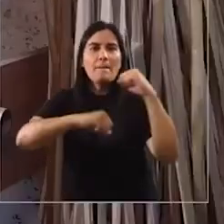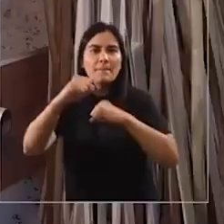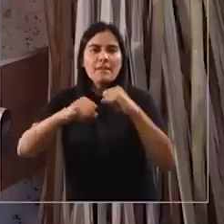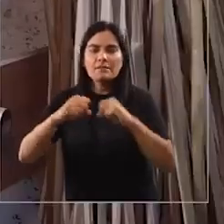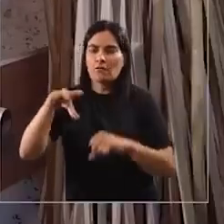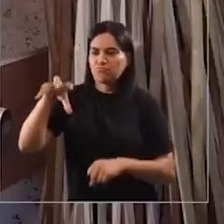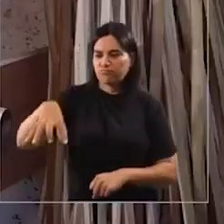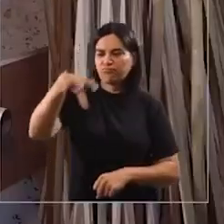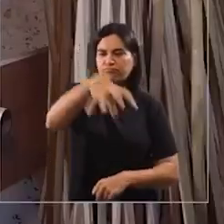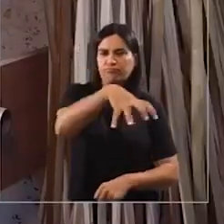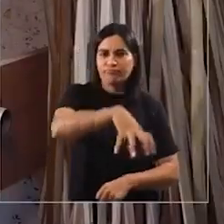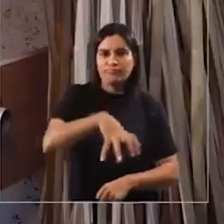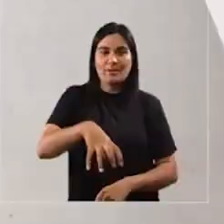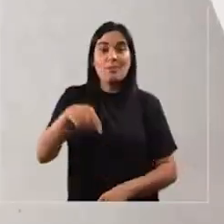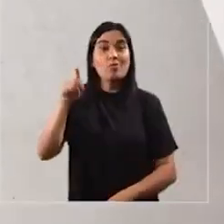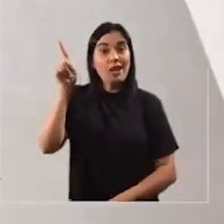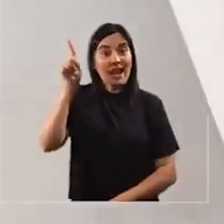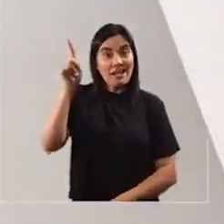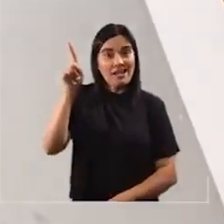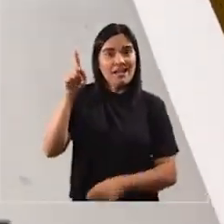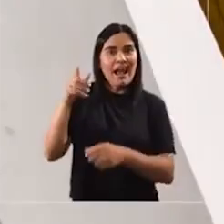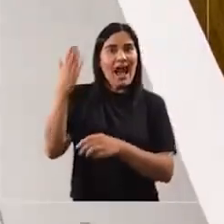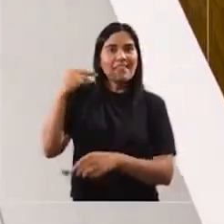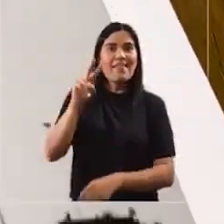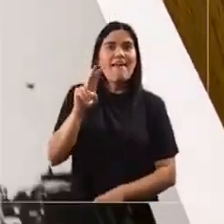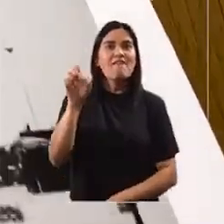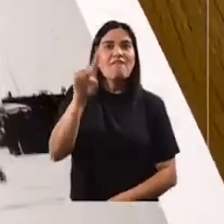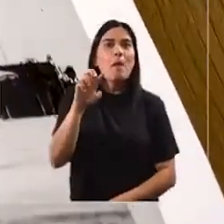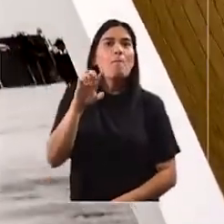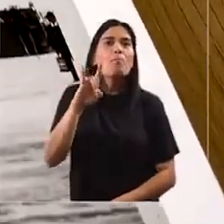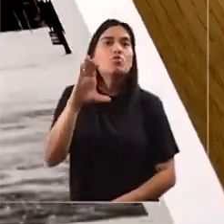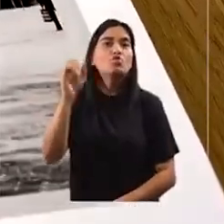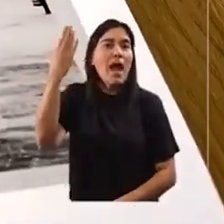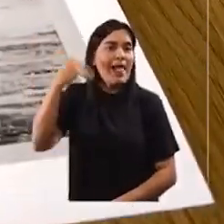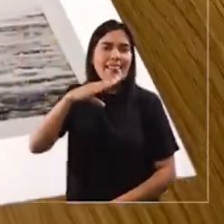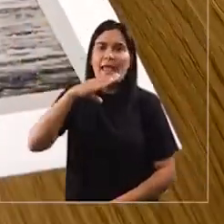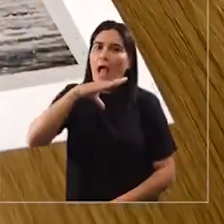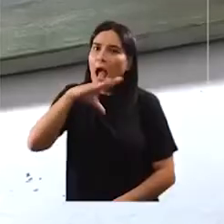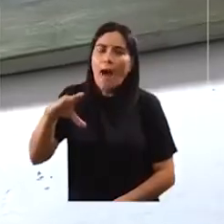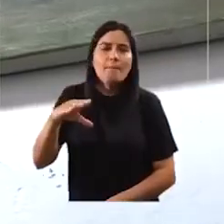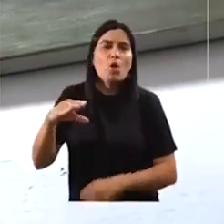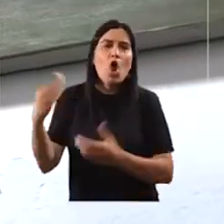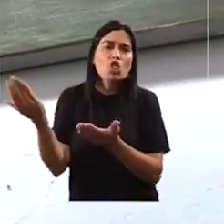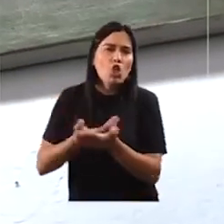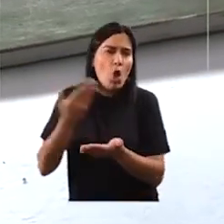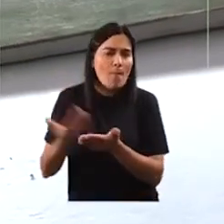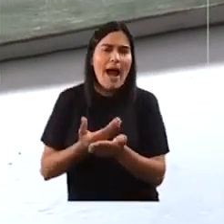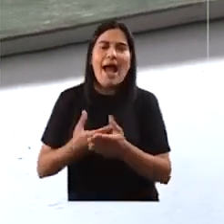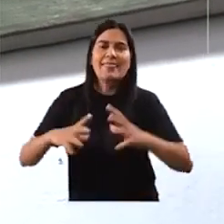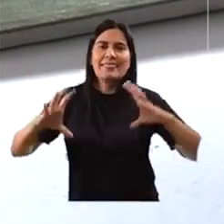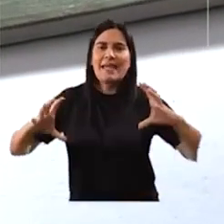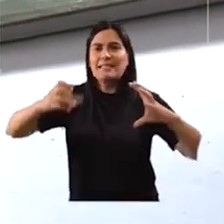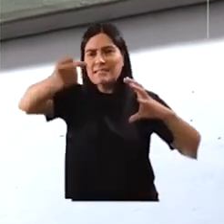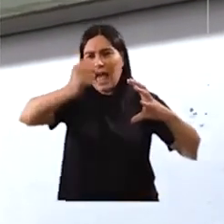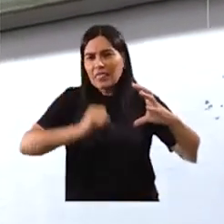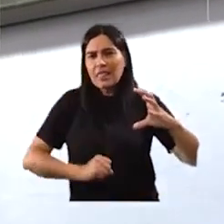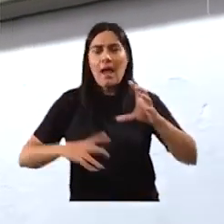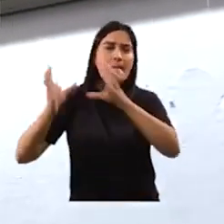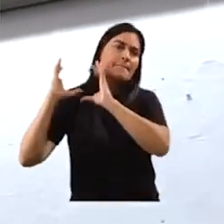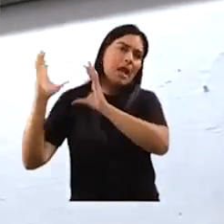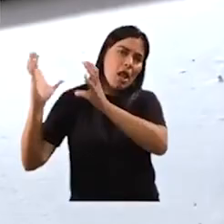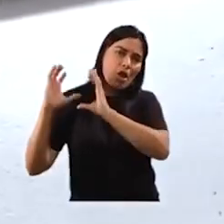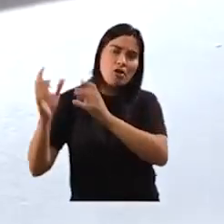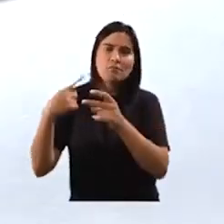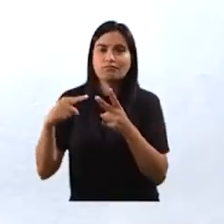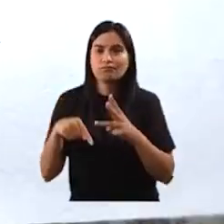toda esta zona de acá, porque toda esta zona de Vespucio eran puras chacras. Tomates, sandías, melones. Es lo que recuerdo de infancia, pero